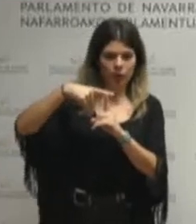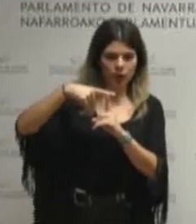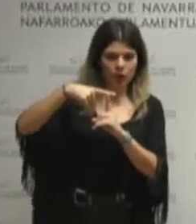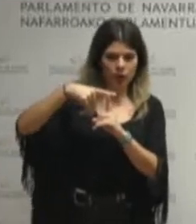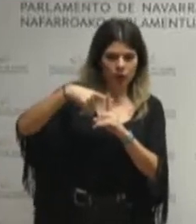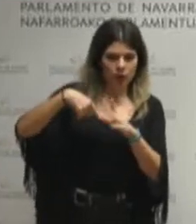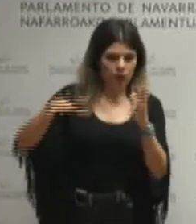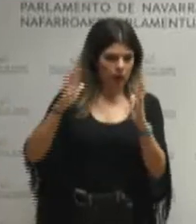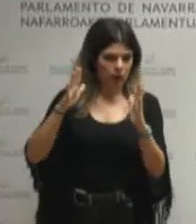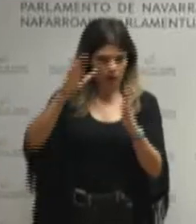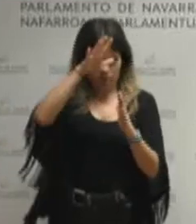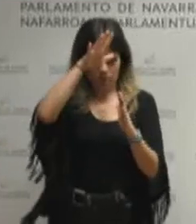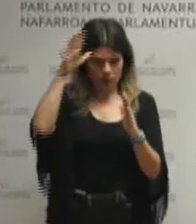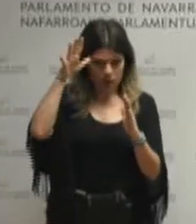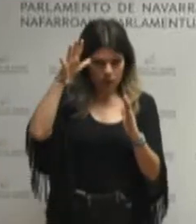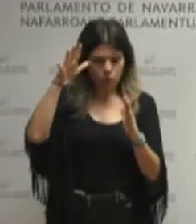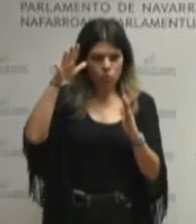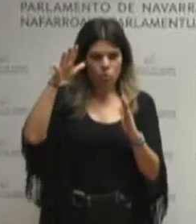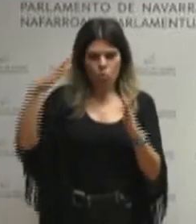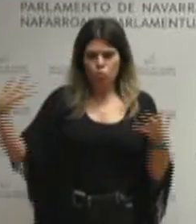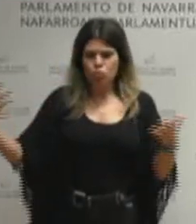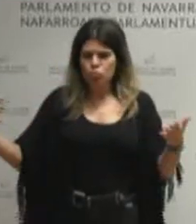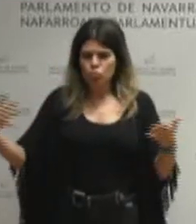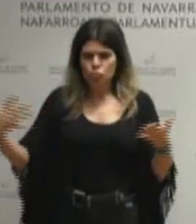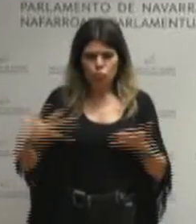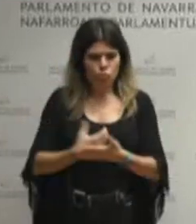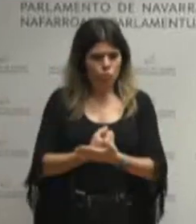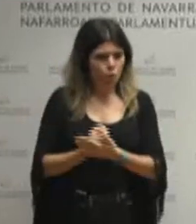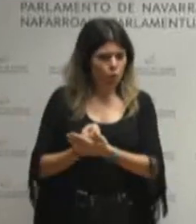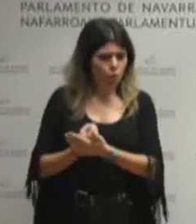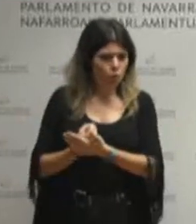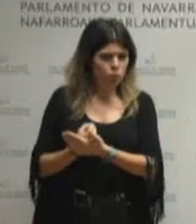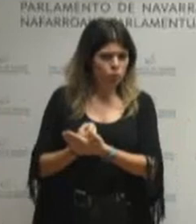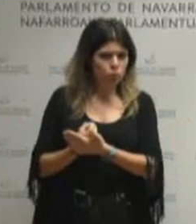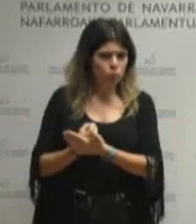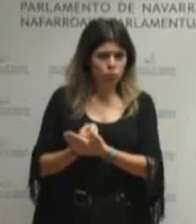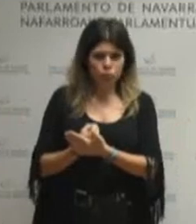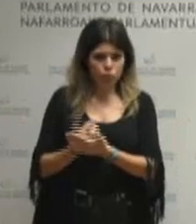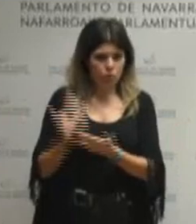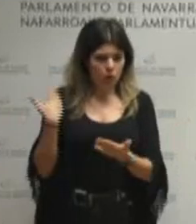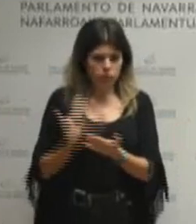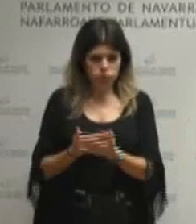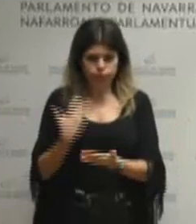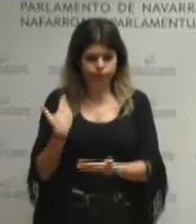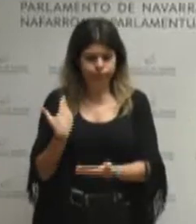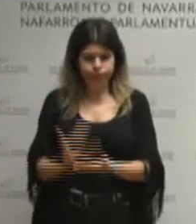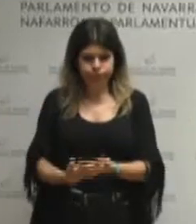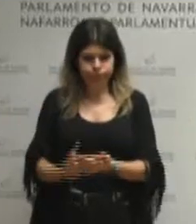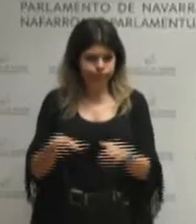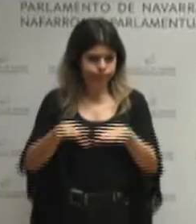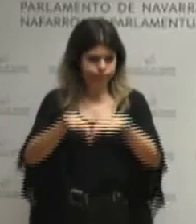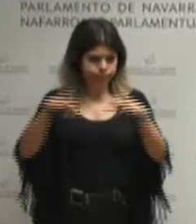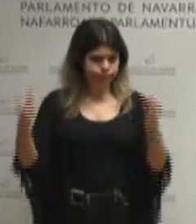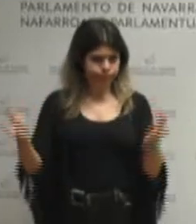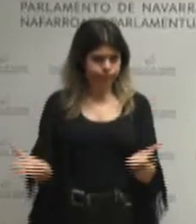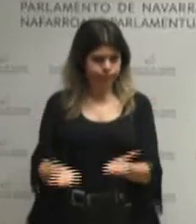Argi eta garbi, planeta, zibilizazioa, geure, gizartea,